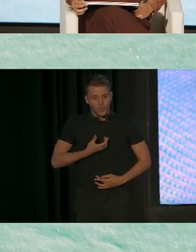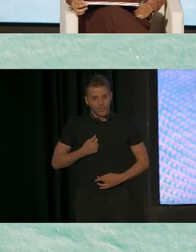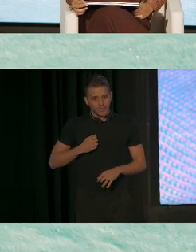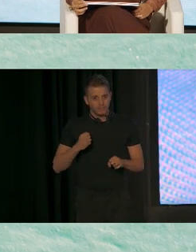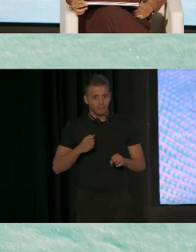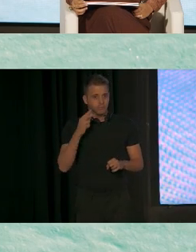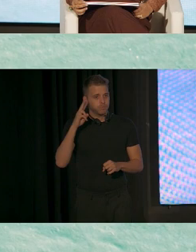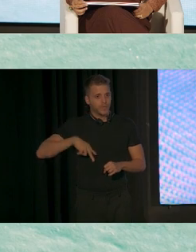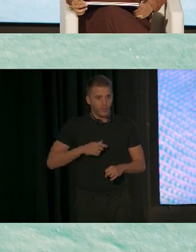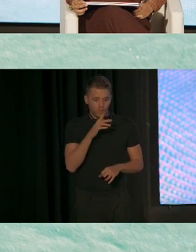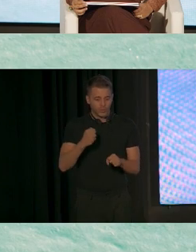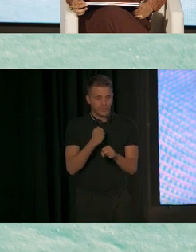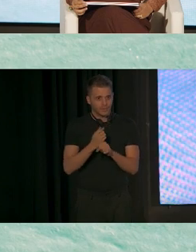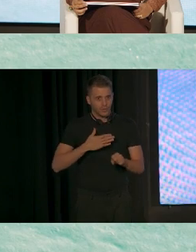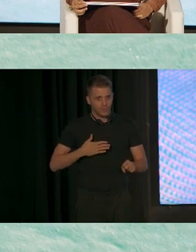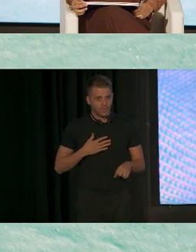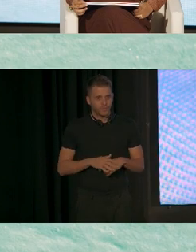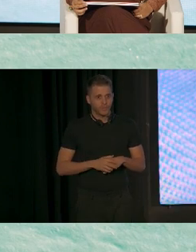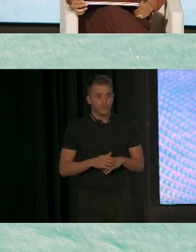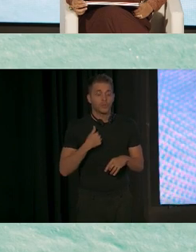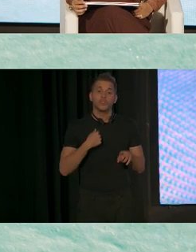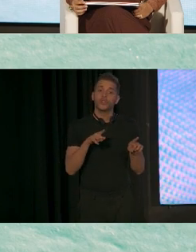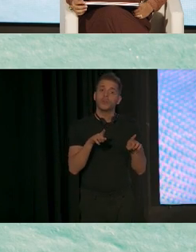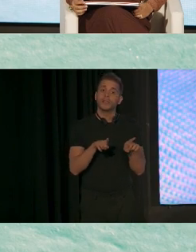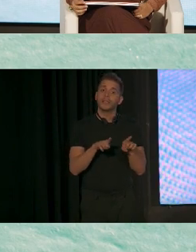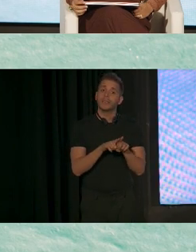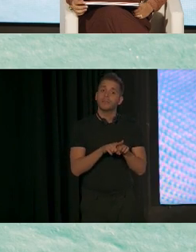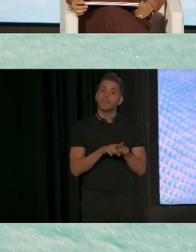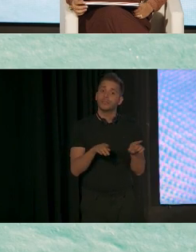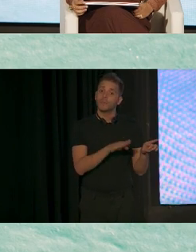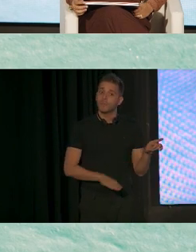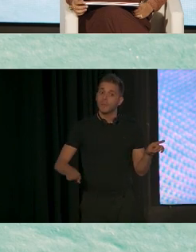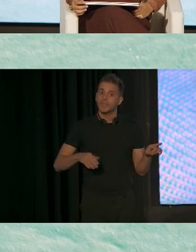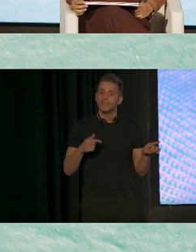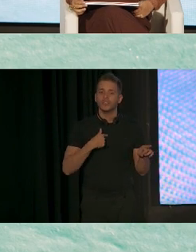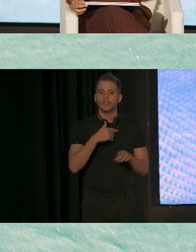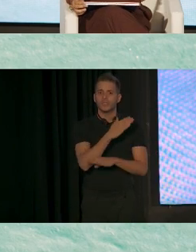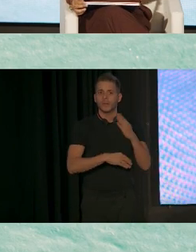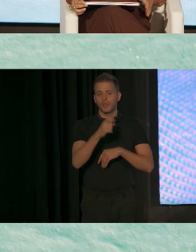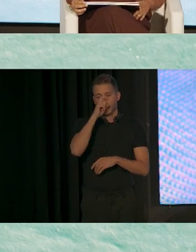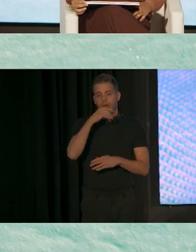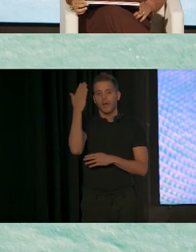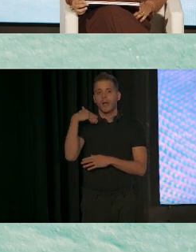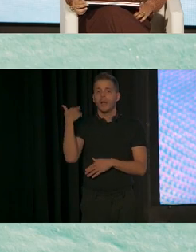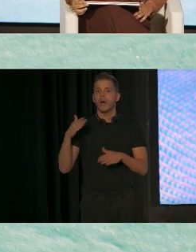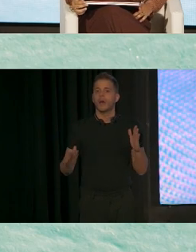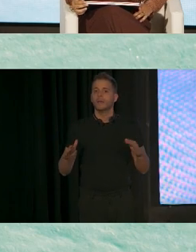hermano menor con discapacidades y recuerdo cuando era niña, perdón,